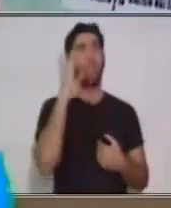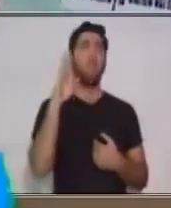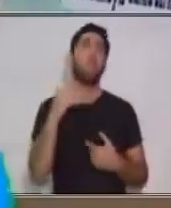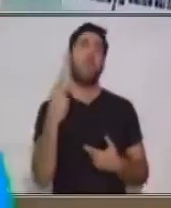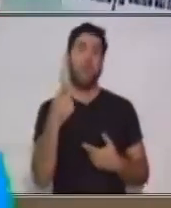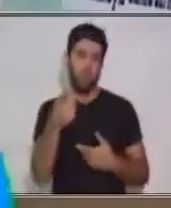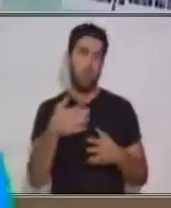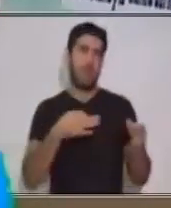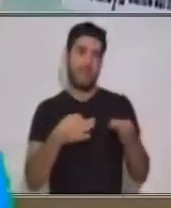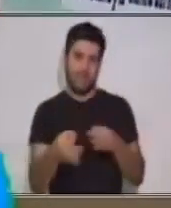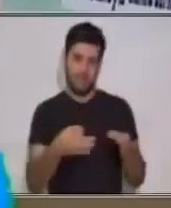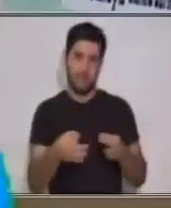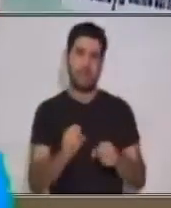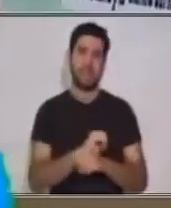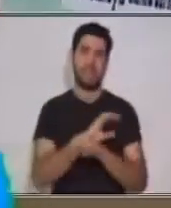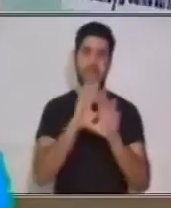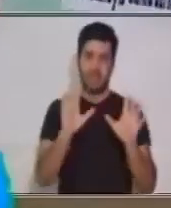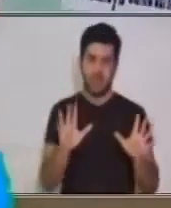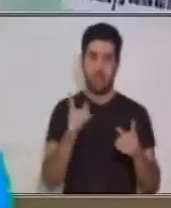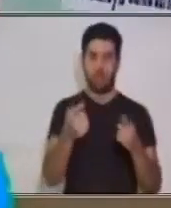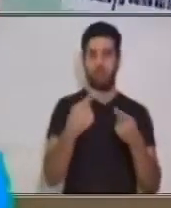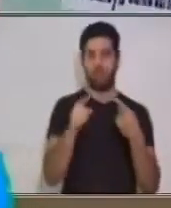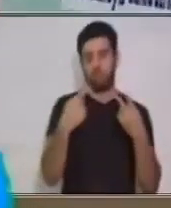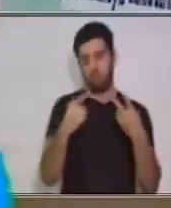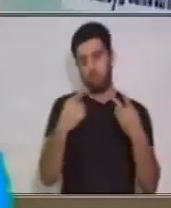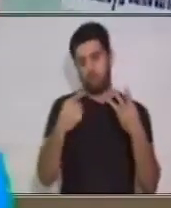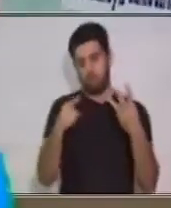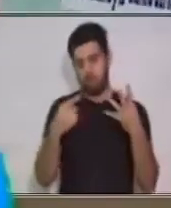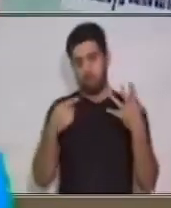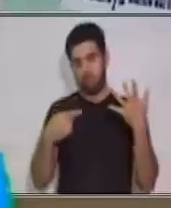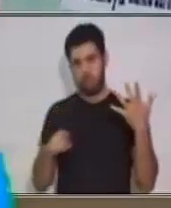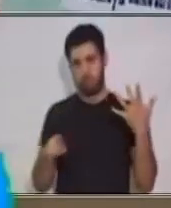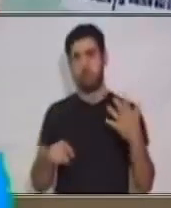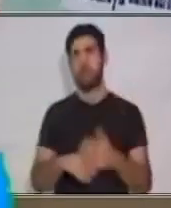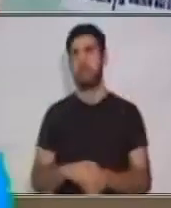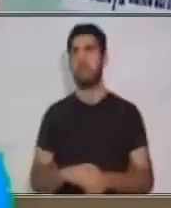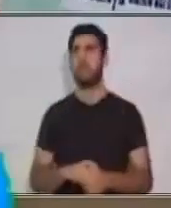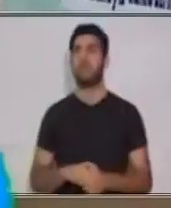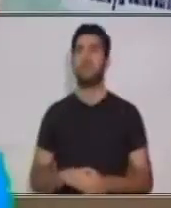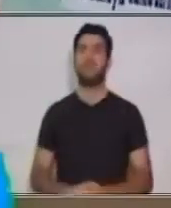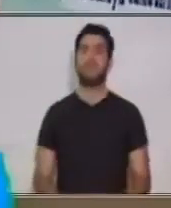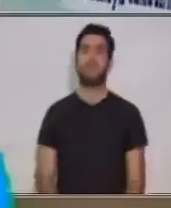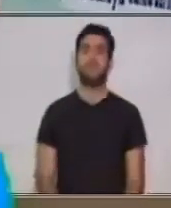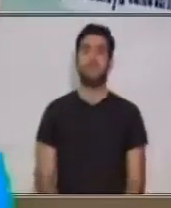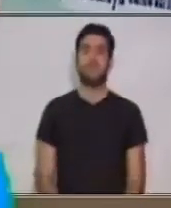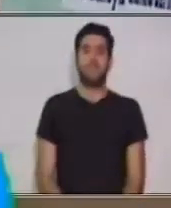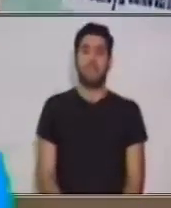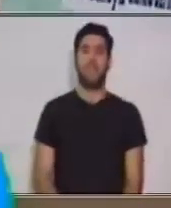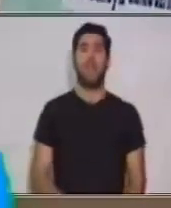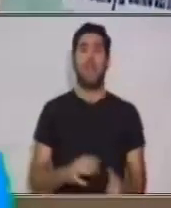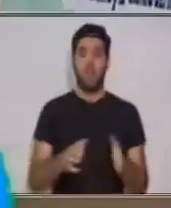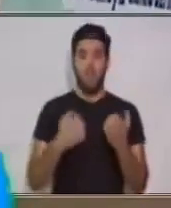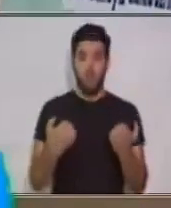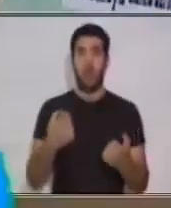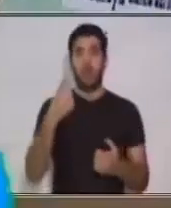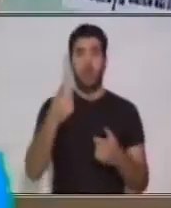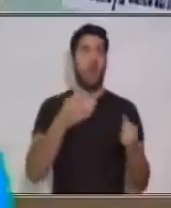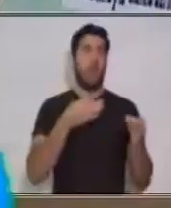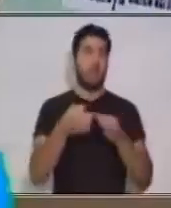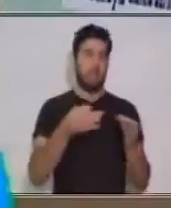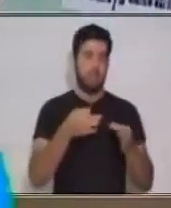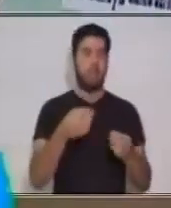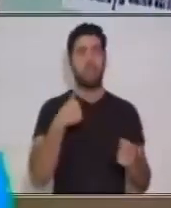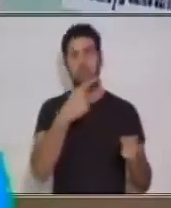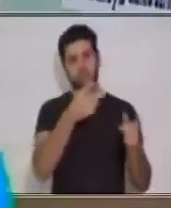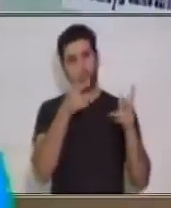tema. ¿Por qué es válido un mensaje? Y por qué planteamos un objetivo, explicando lo importante de lo que hemos